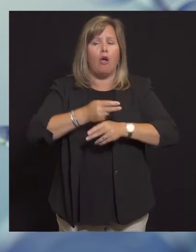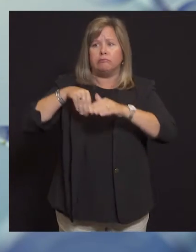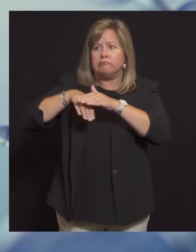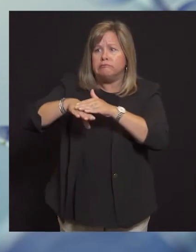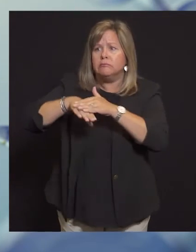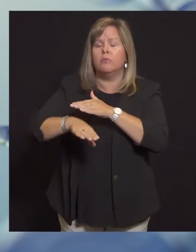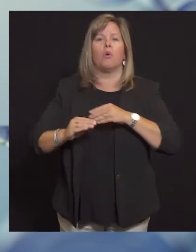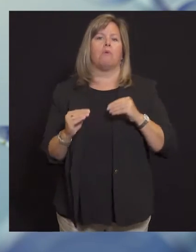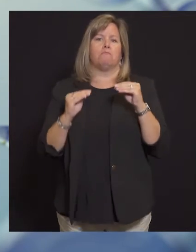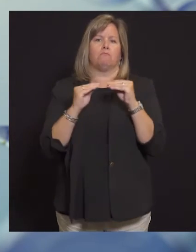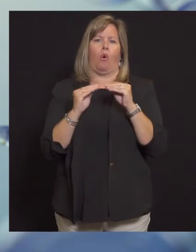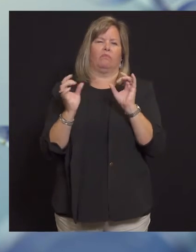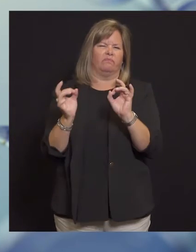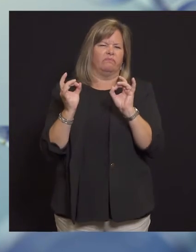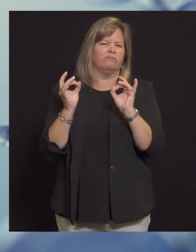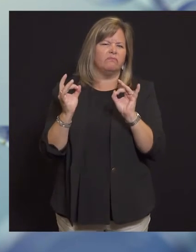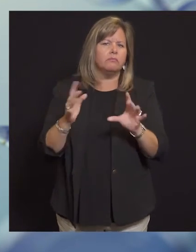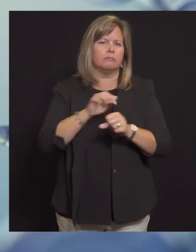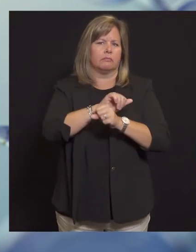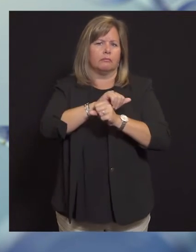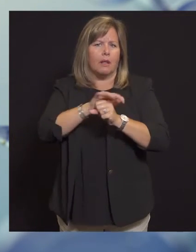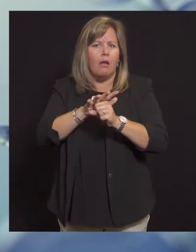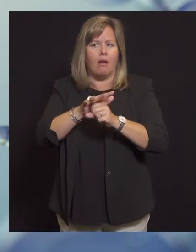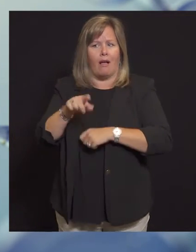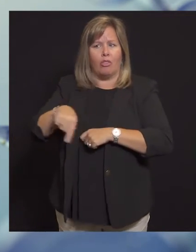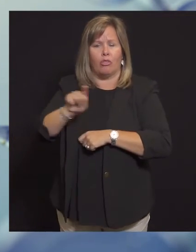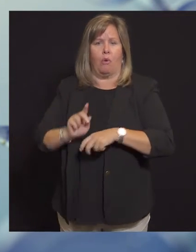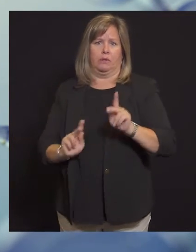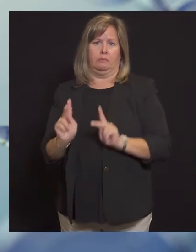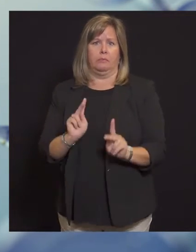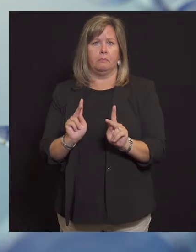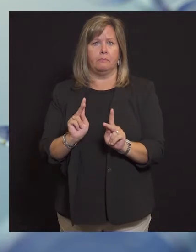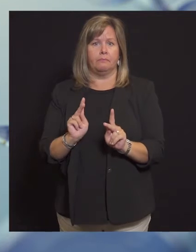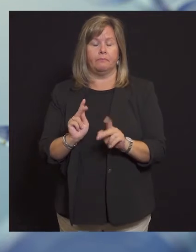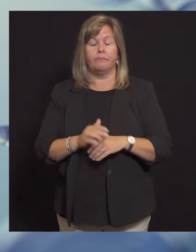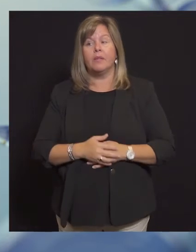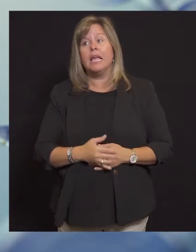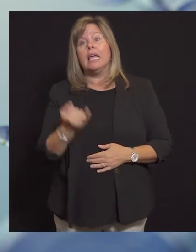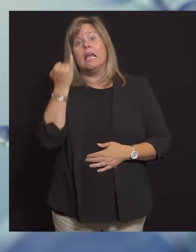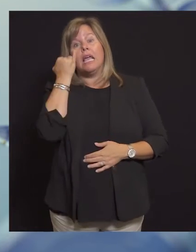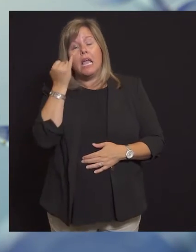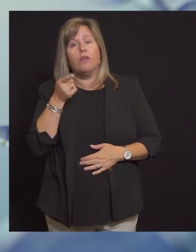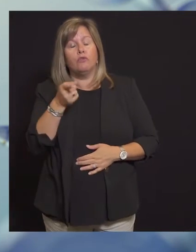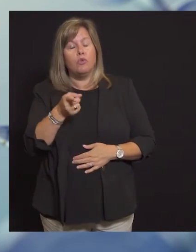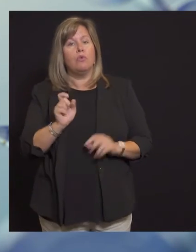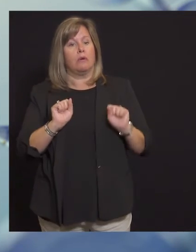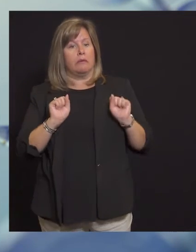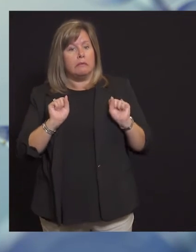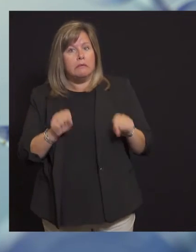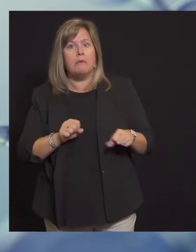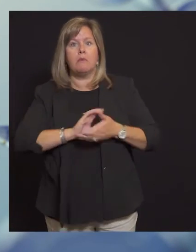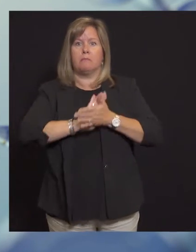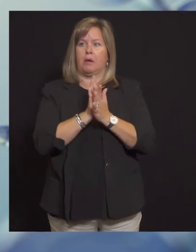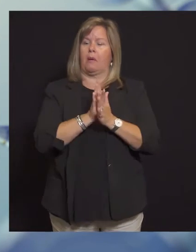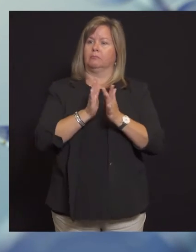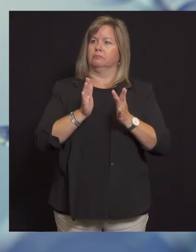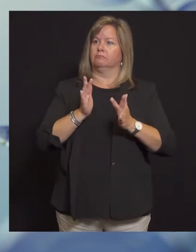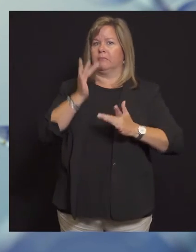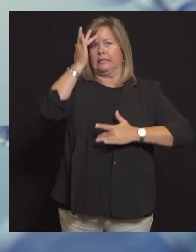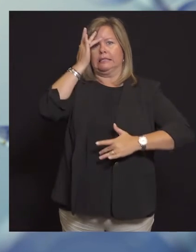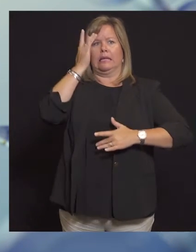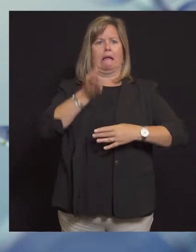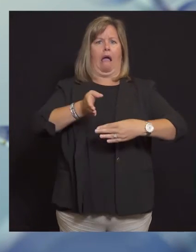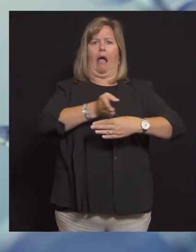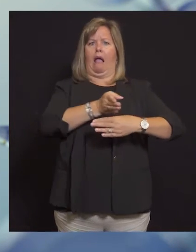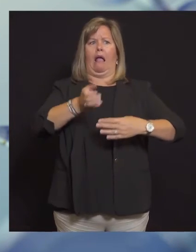en muchos casos han visto síntomas más graves, eso no es porque sean más susceptibles a la infección. Es debido a otros factores